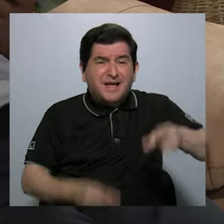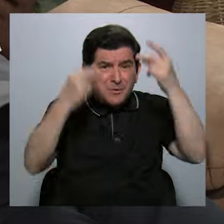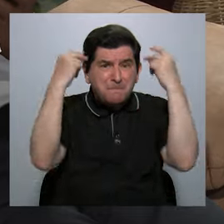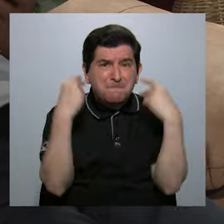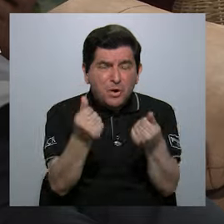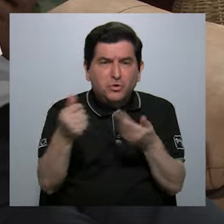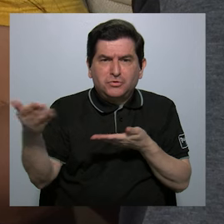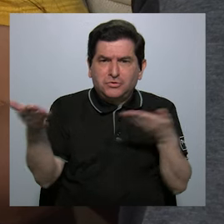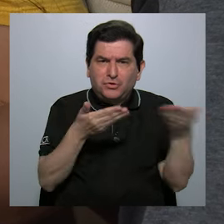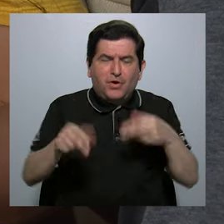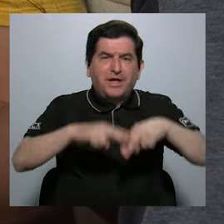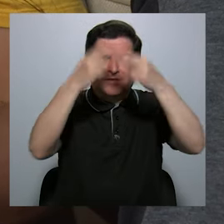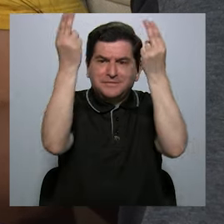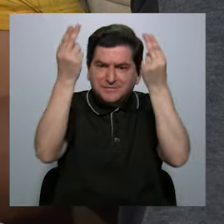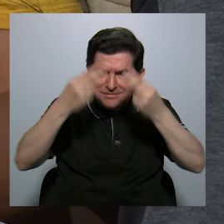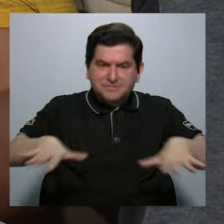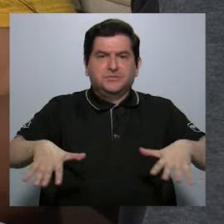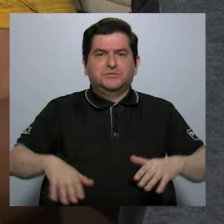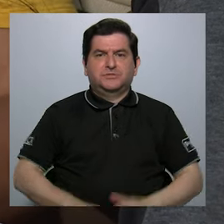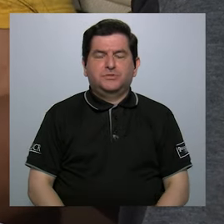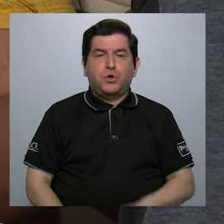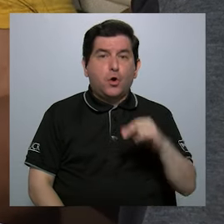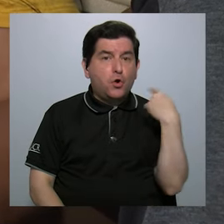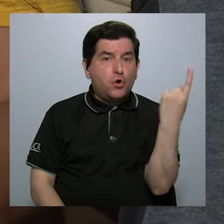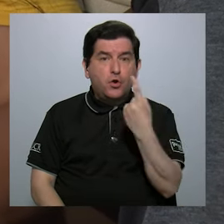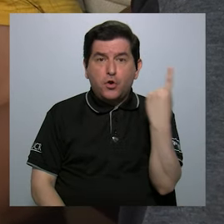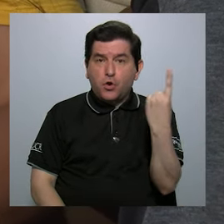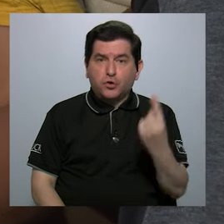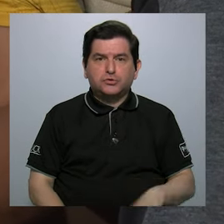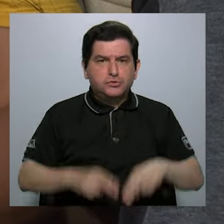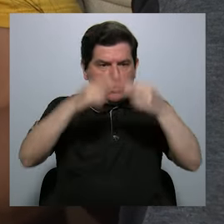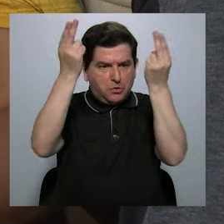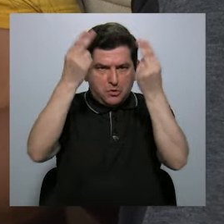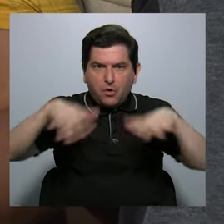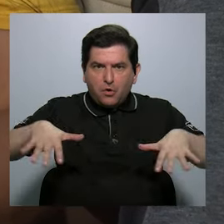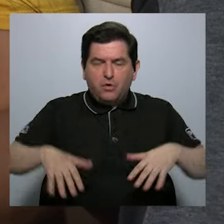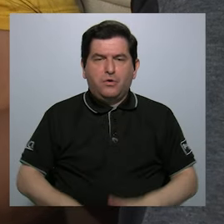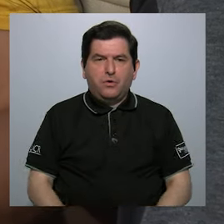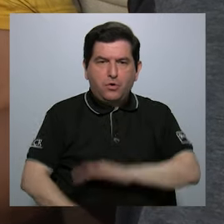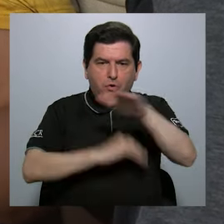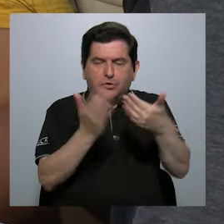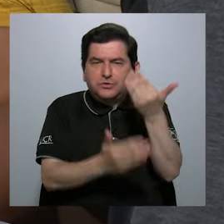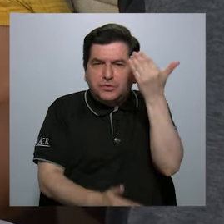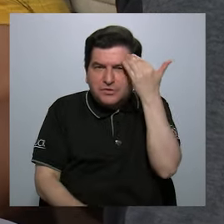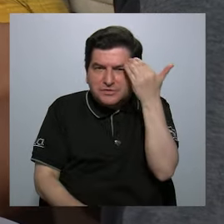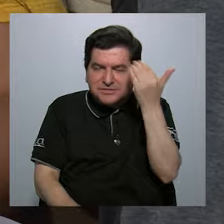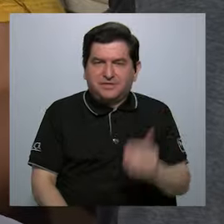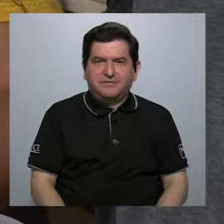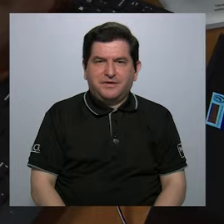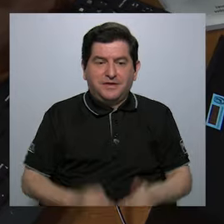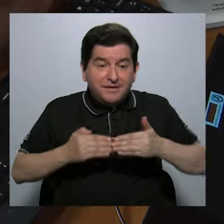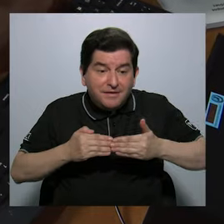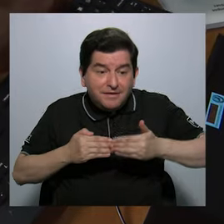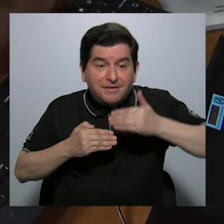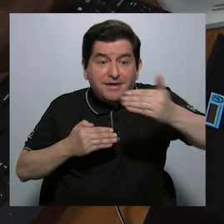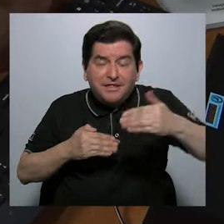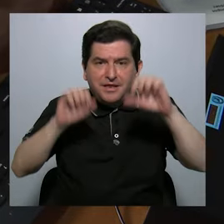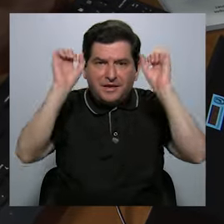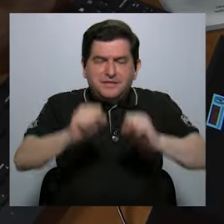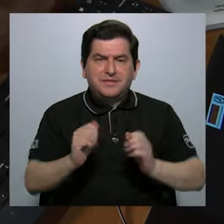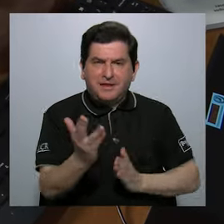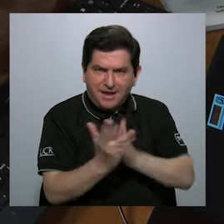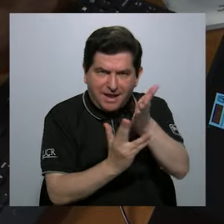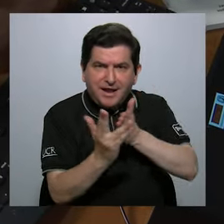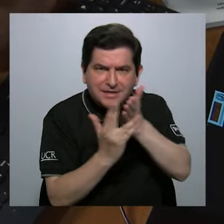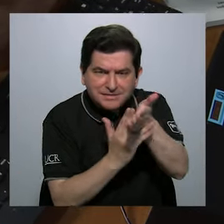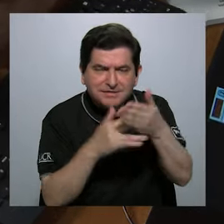solamente por tener Internet, sino porque, como todos sabemos, a partir de esto es que podemos tener acceso a la información, poder llegar un poco